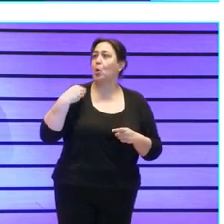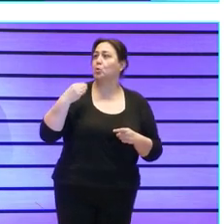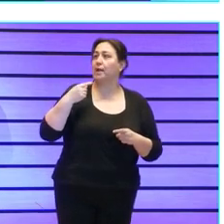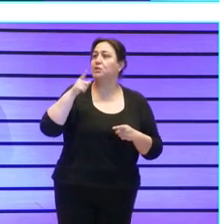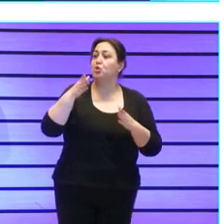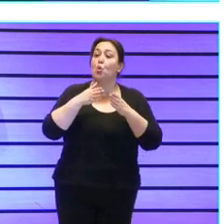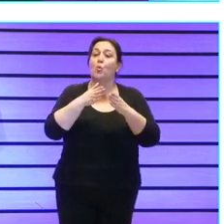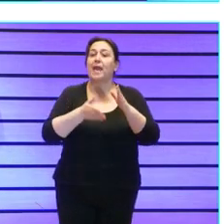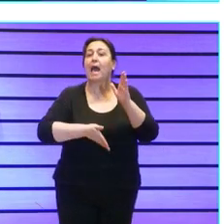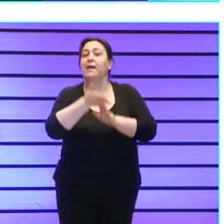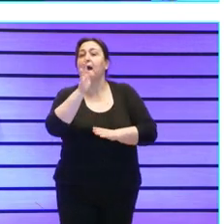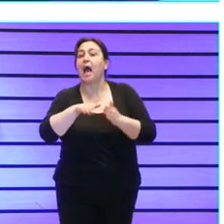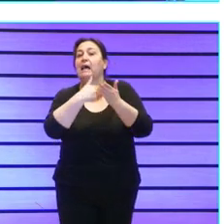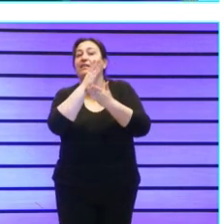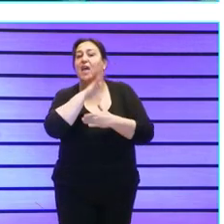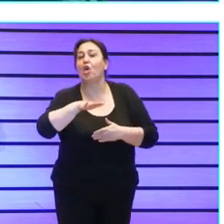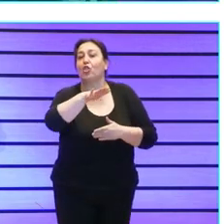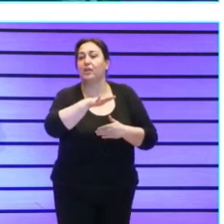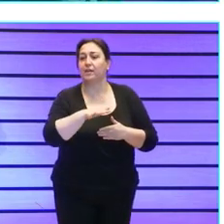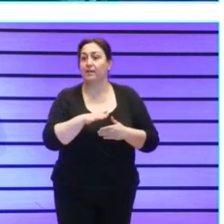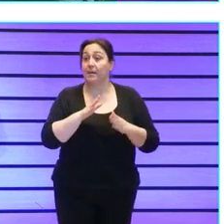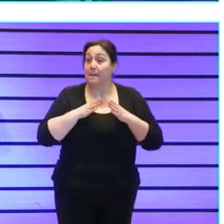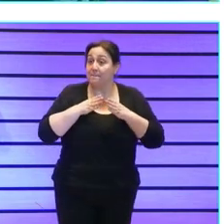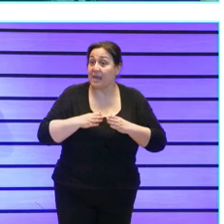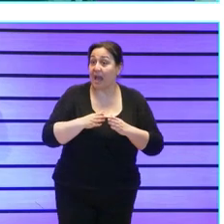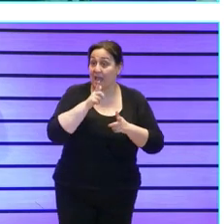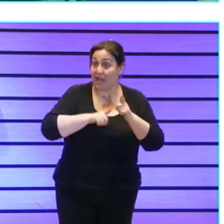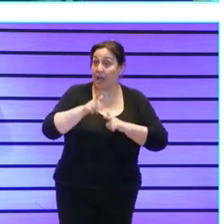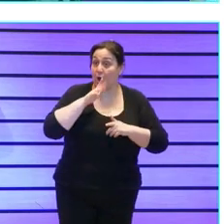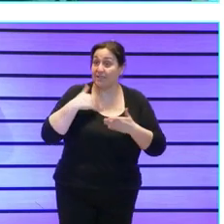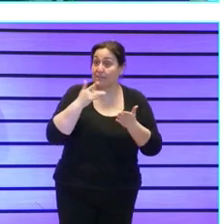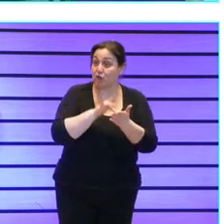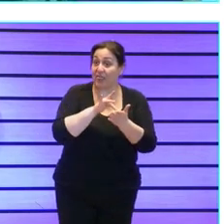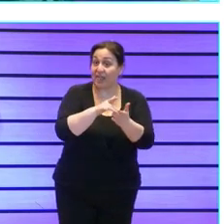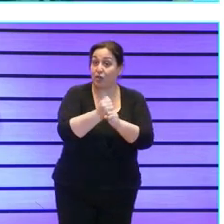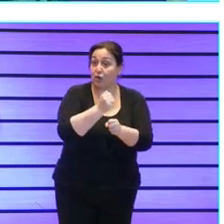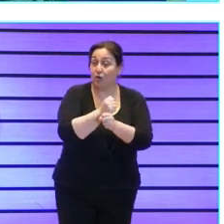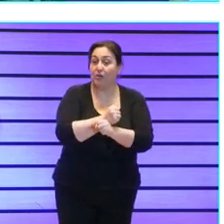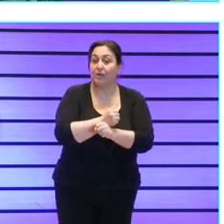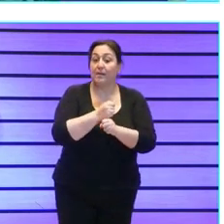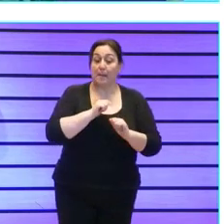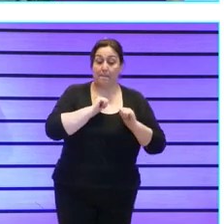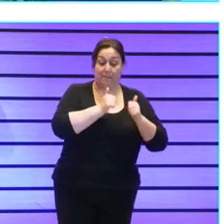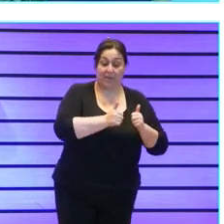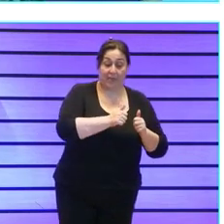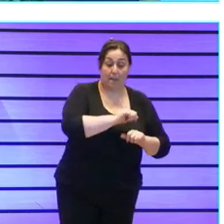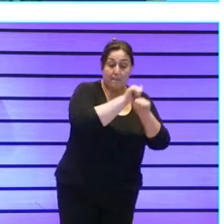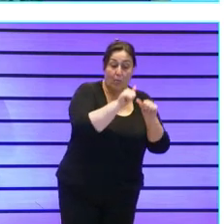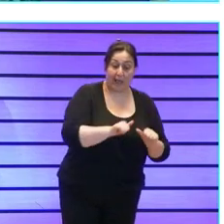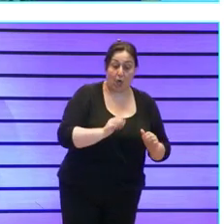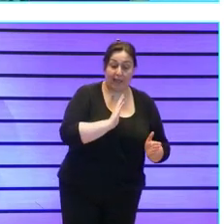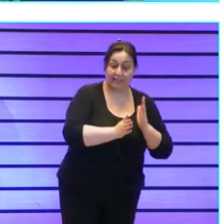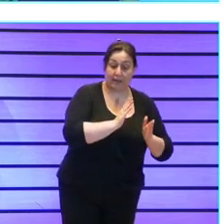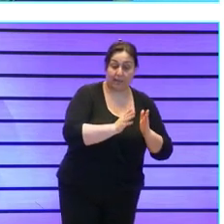¿hacia dónde ibais? ¿qué viaje era este? bueno pues el viaje que estamos haciendo es un viaje que va del modelo de intervención